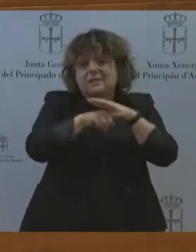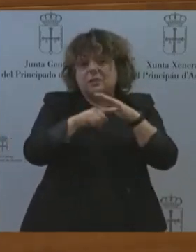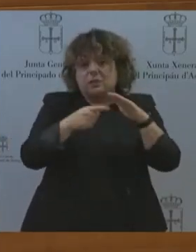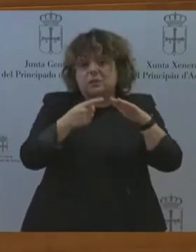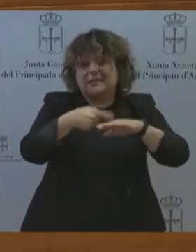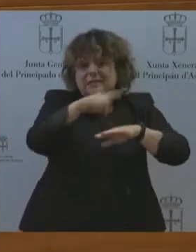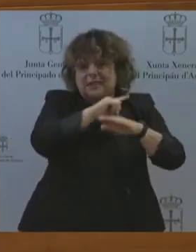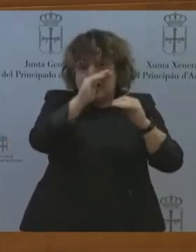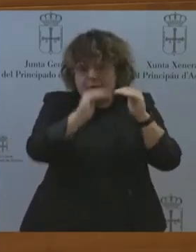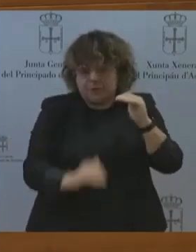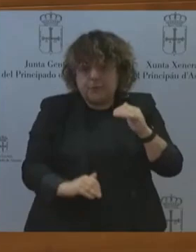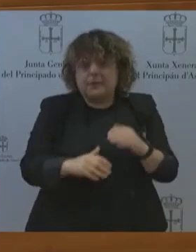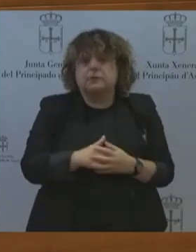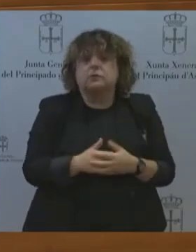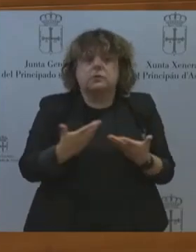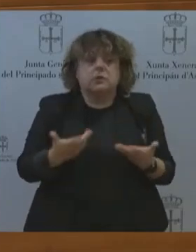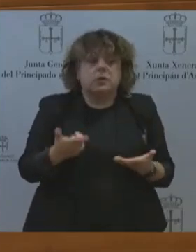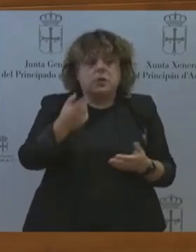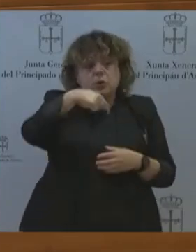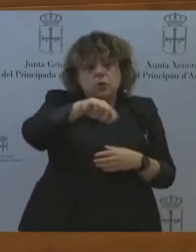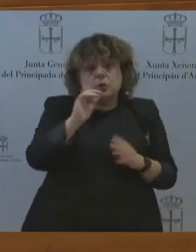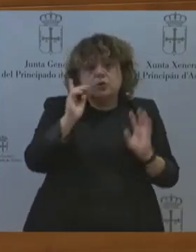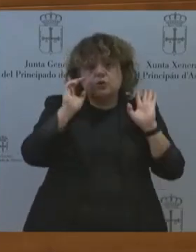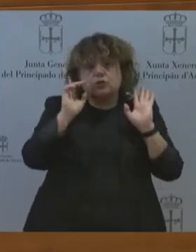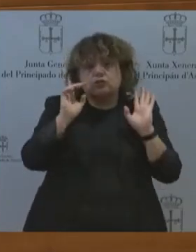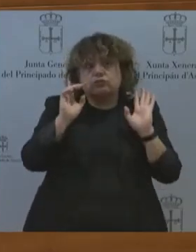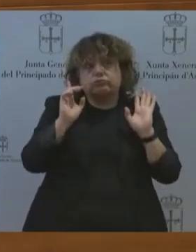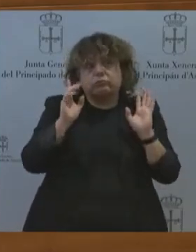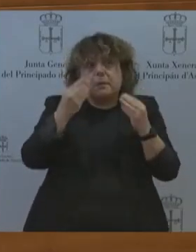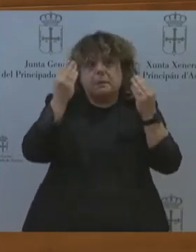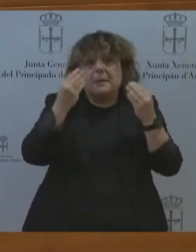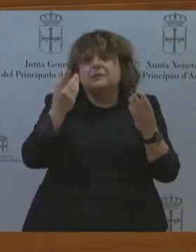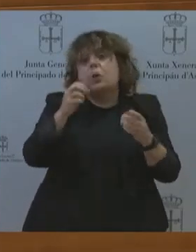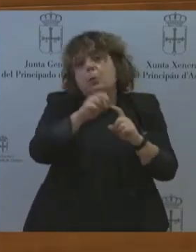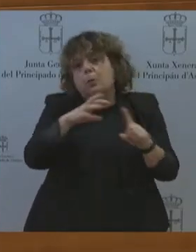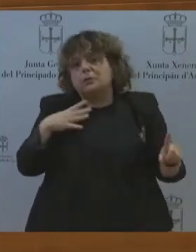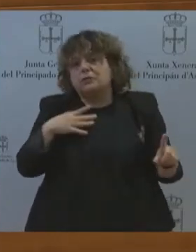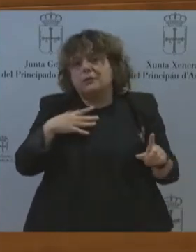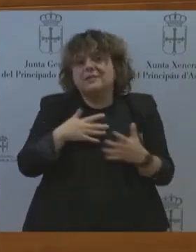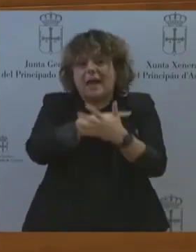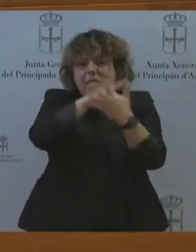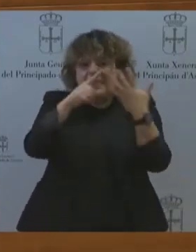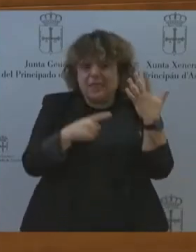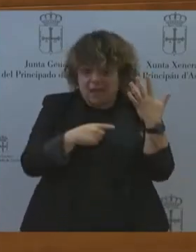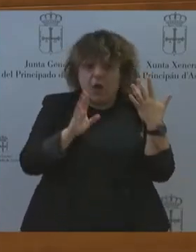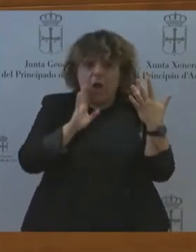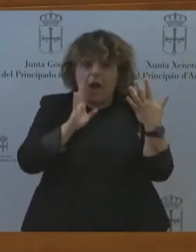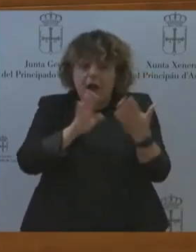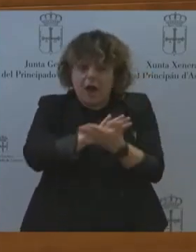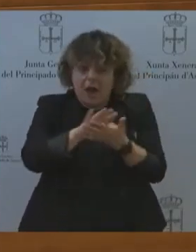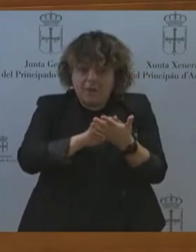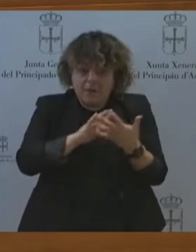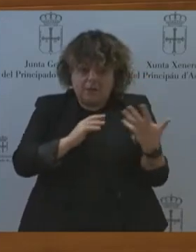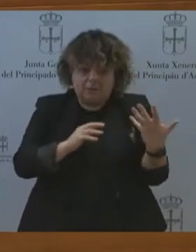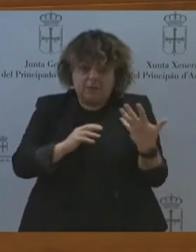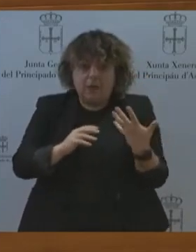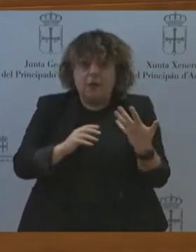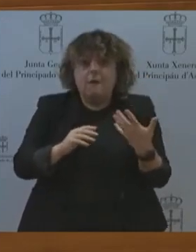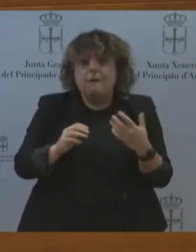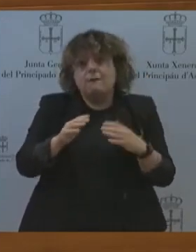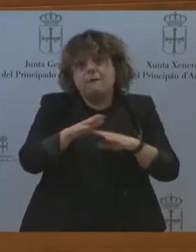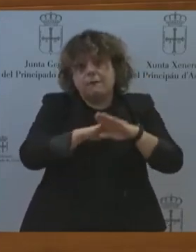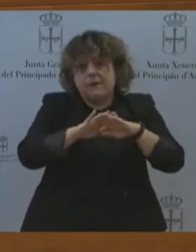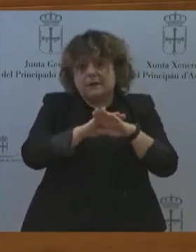creemos que este acuerdo de región, fundamentado en cinco puntos entre ustedes y nosotros, resulta hoy indispensable para el progreso de